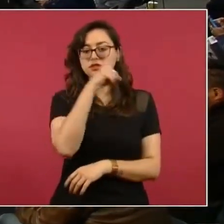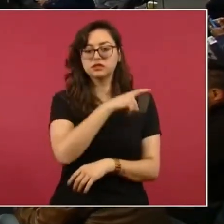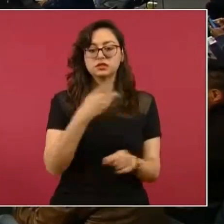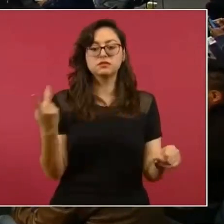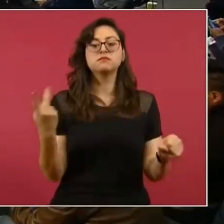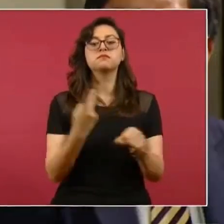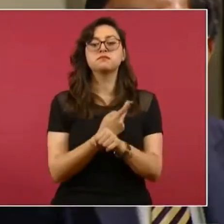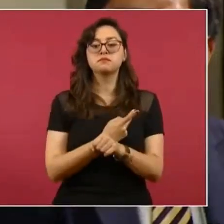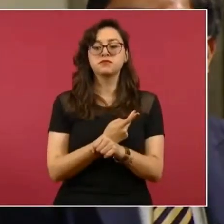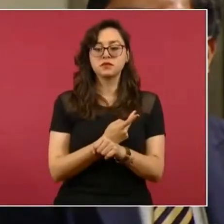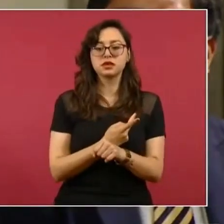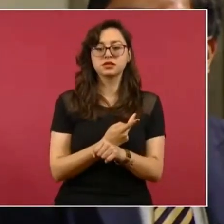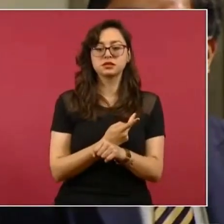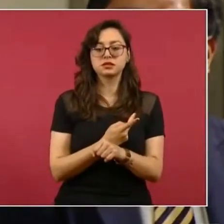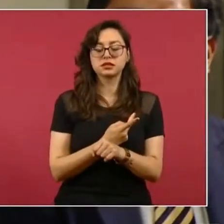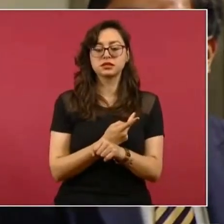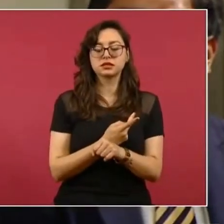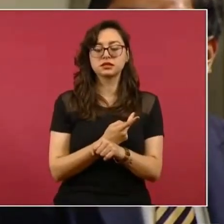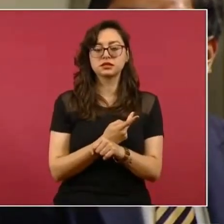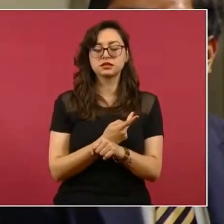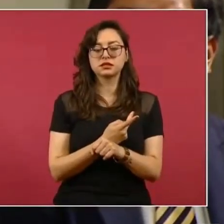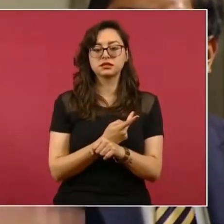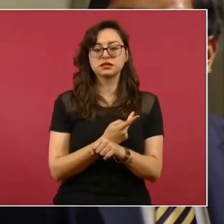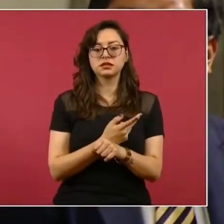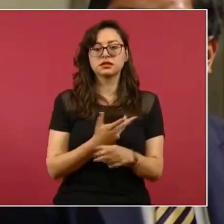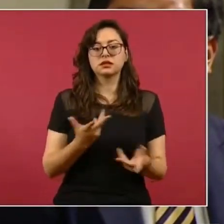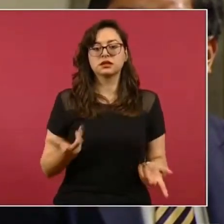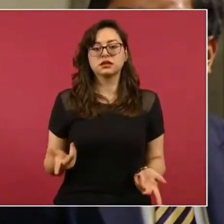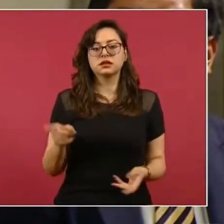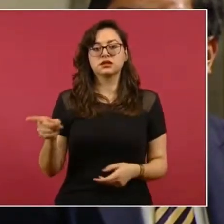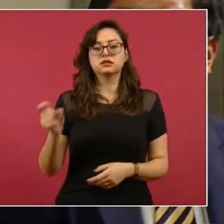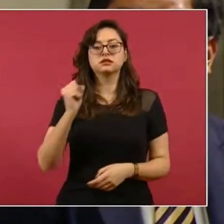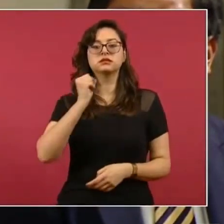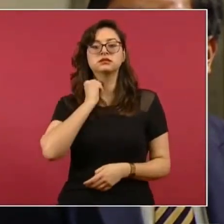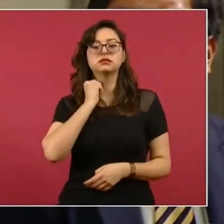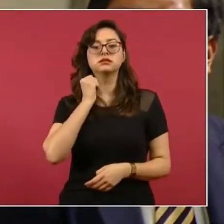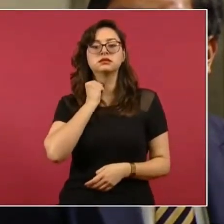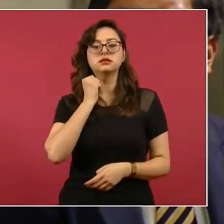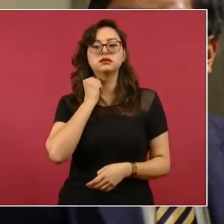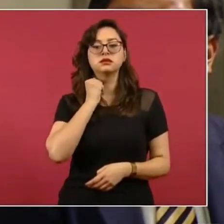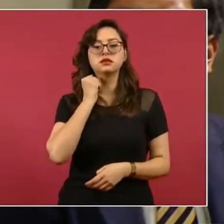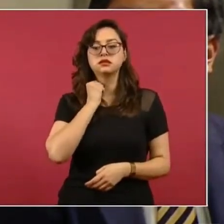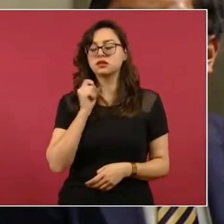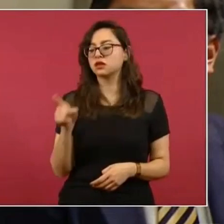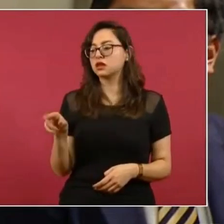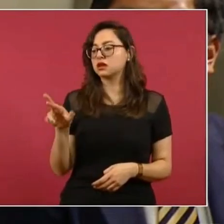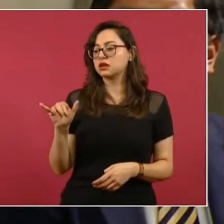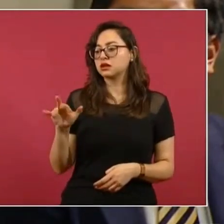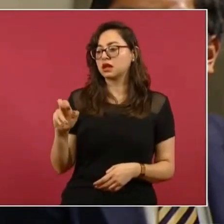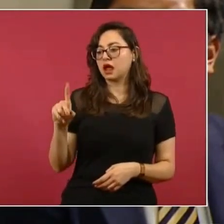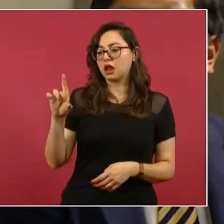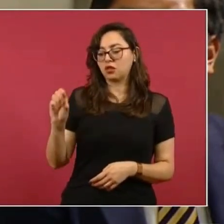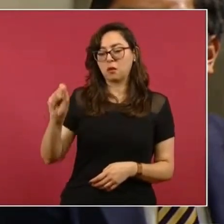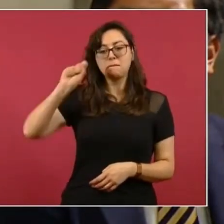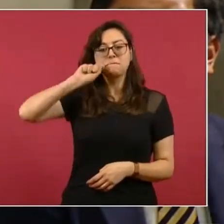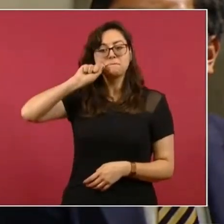edición, publicación de libros del senador. ¿Cinco millones de pesos